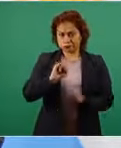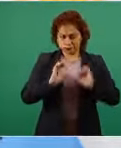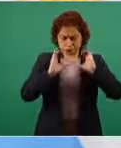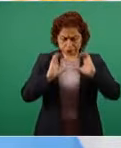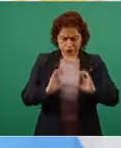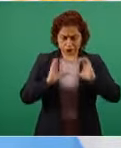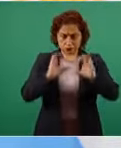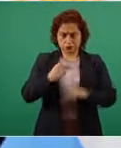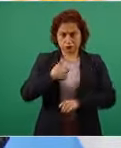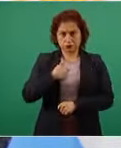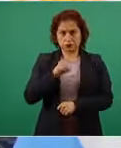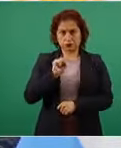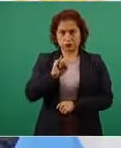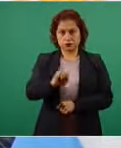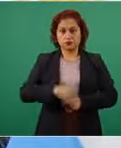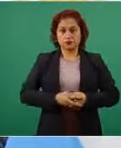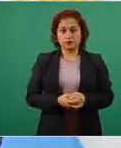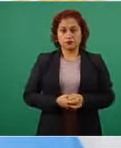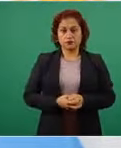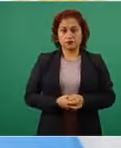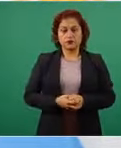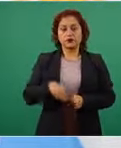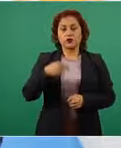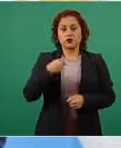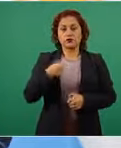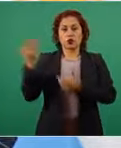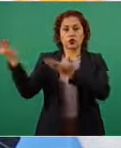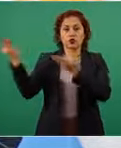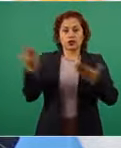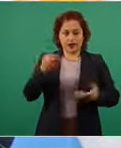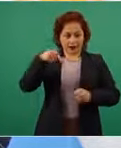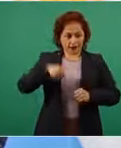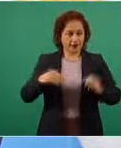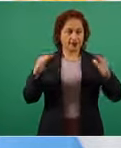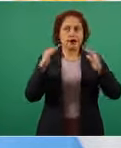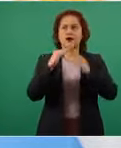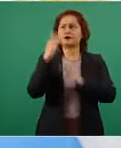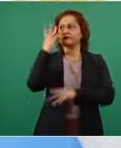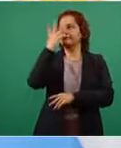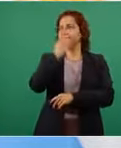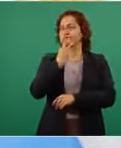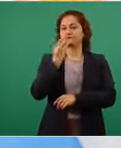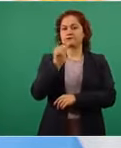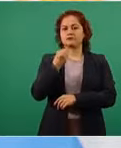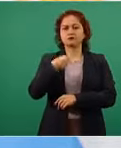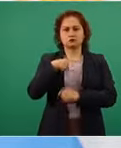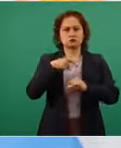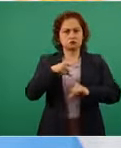de hecho llegué a este maravilloso palacio con el tapabocas